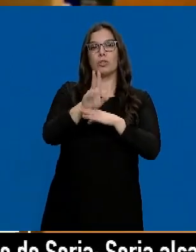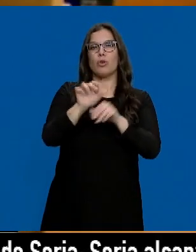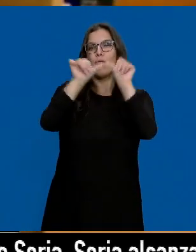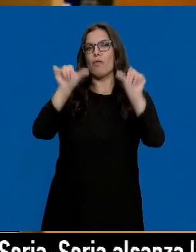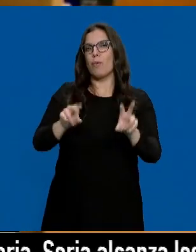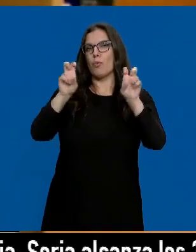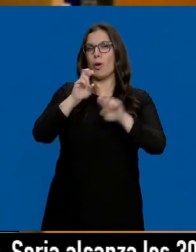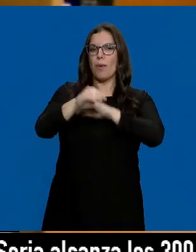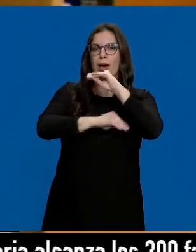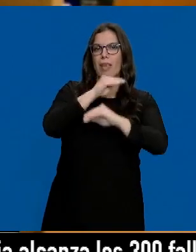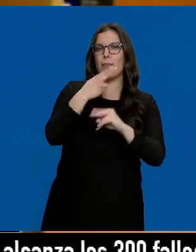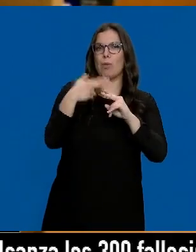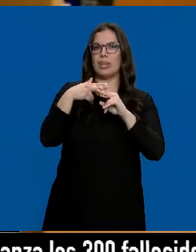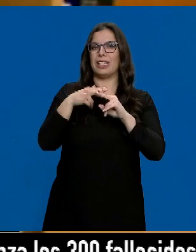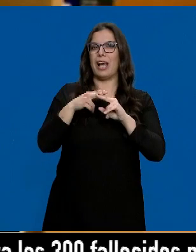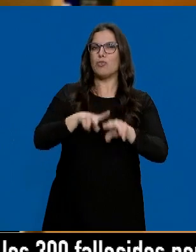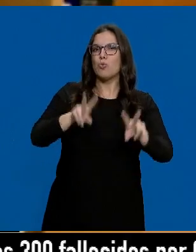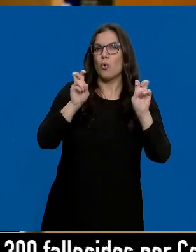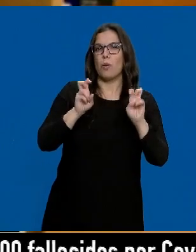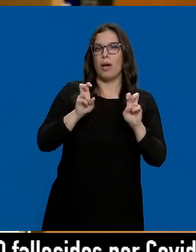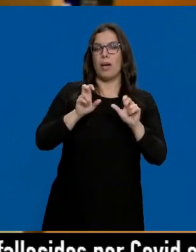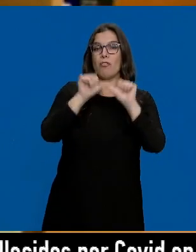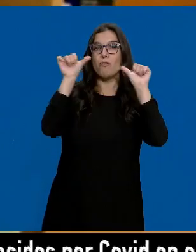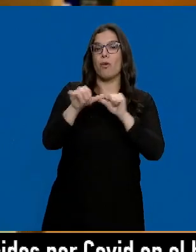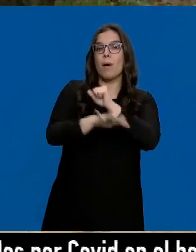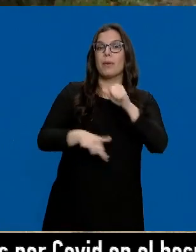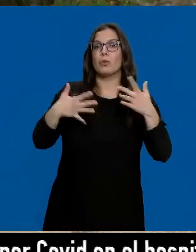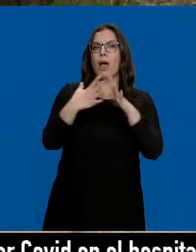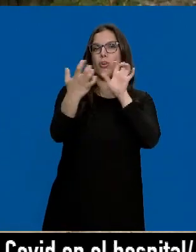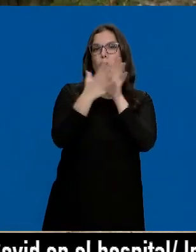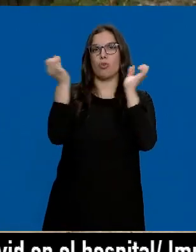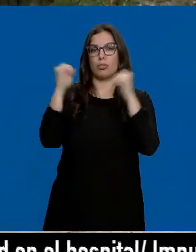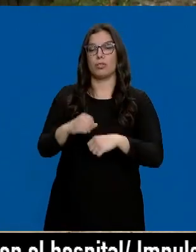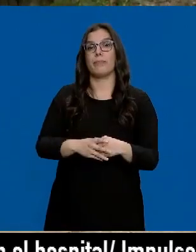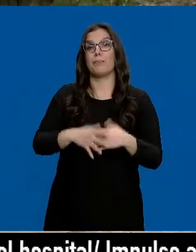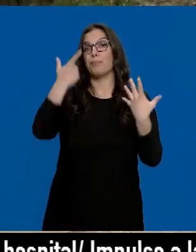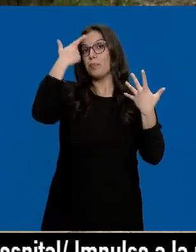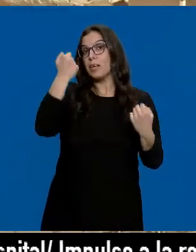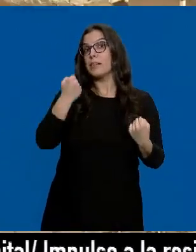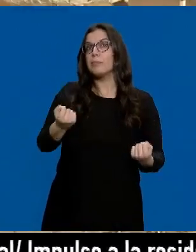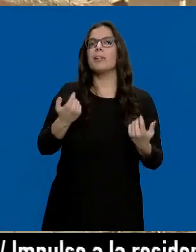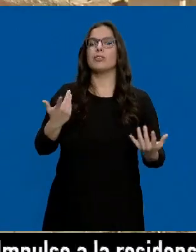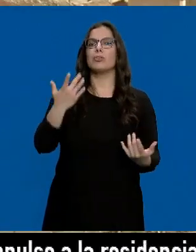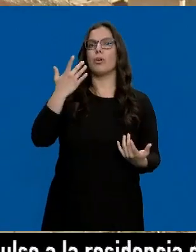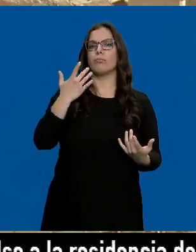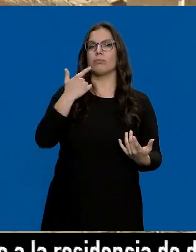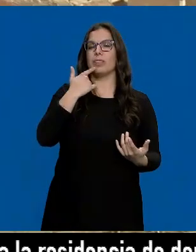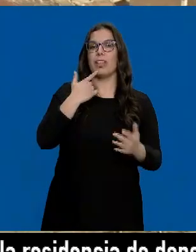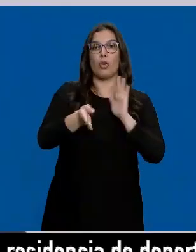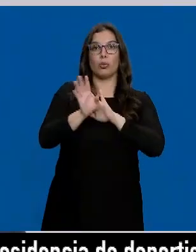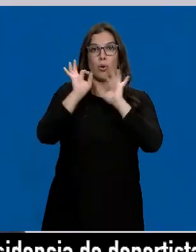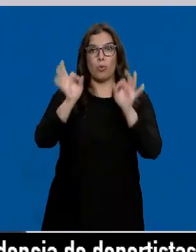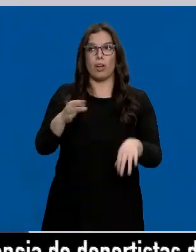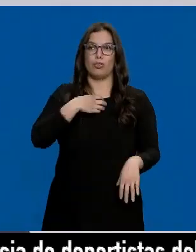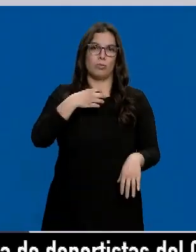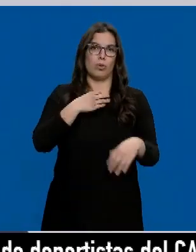también, una forma nueva de hacer política, una forma que se basa en el consenso. Y mientras los expertos tienen claro que no se puede seguir así.